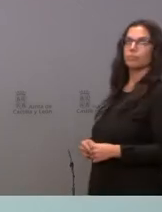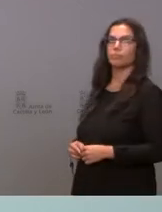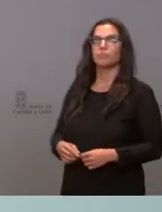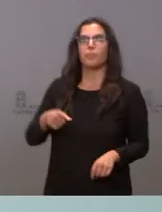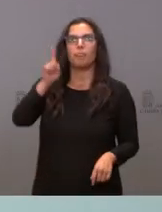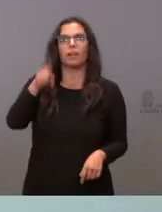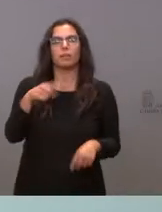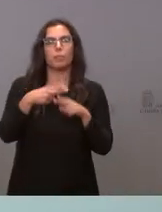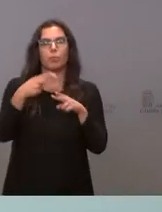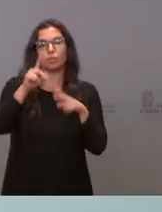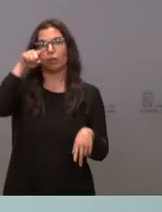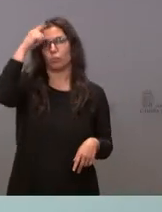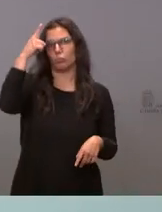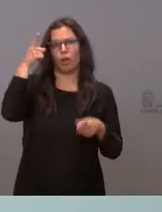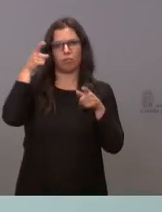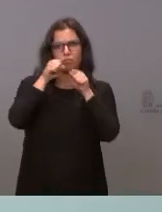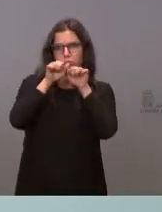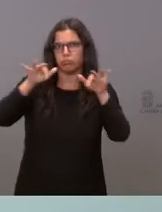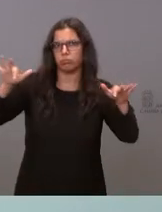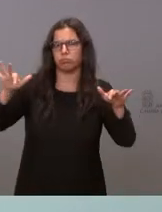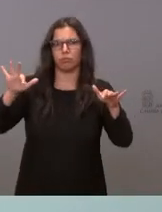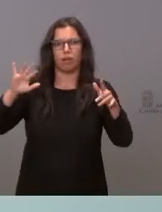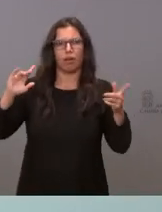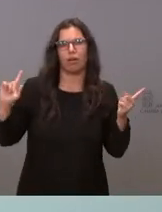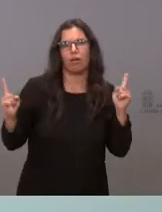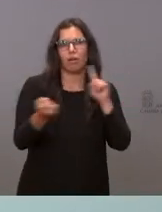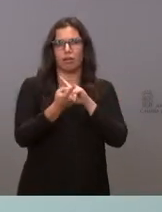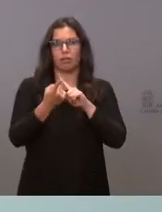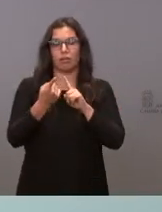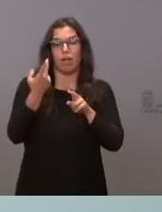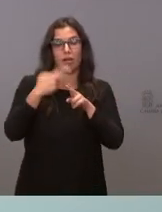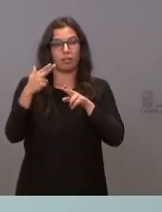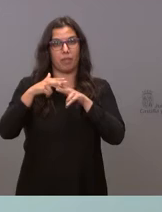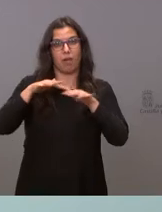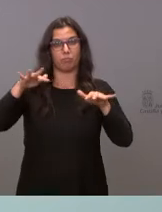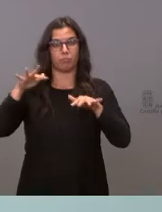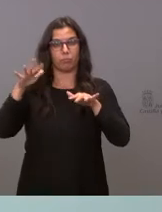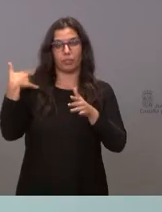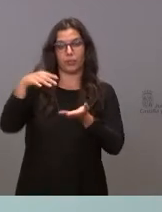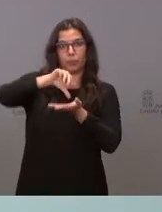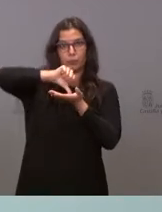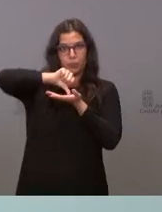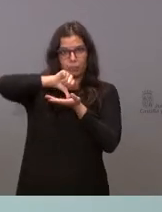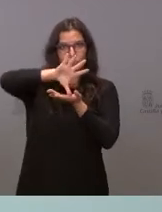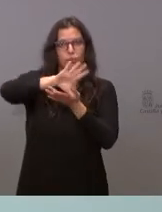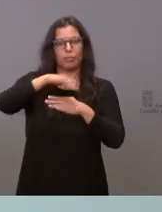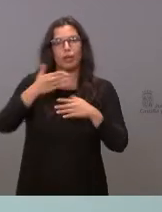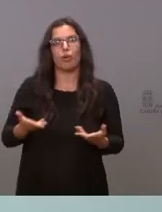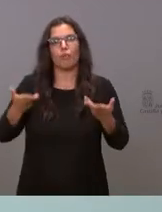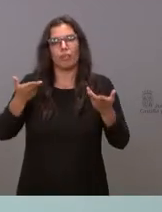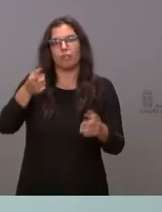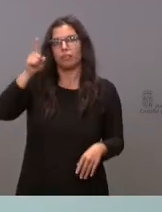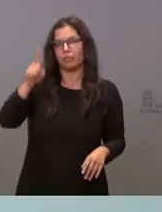que ha dado un giro espectacular y ha extendido toda su actividad por todo el territorio para ofrecer también